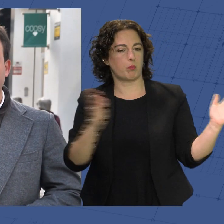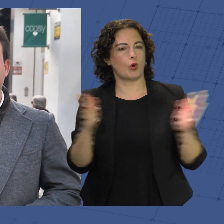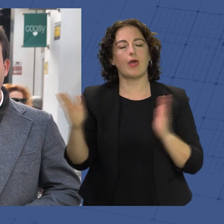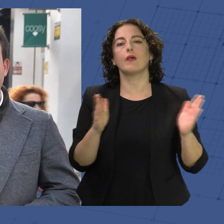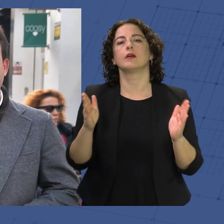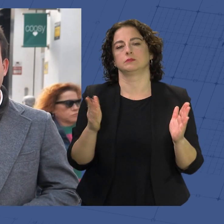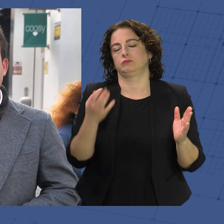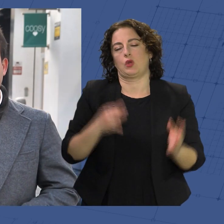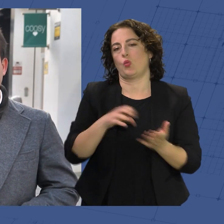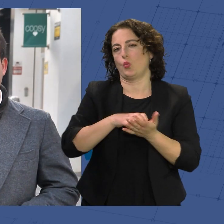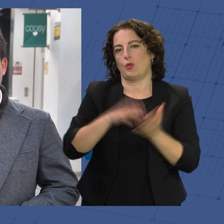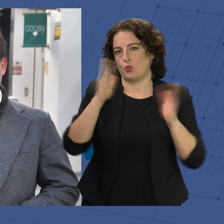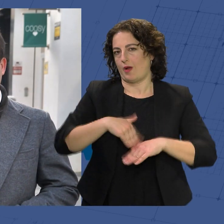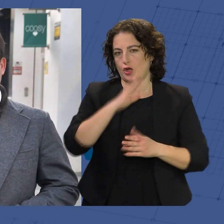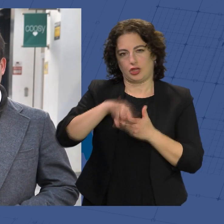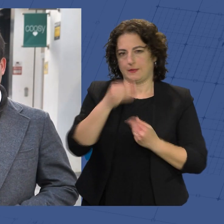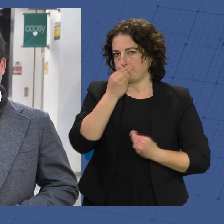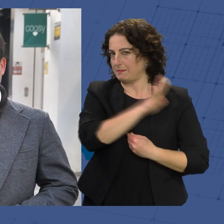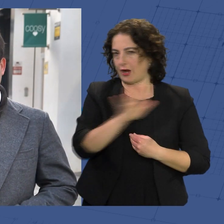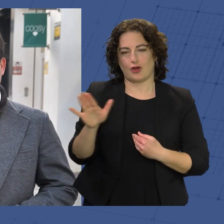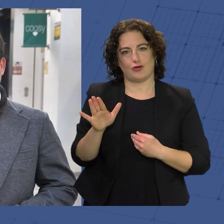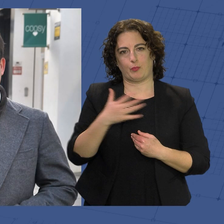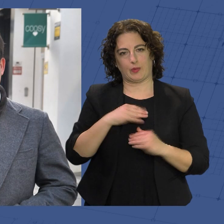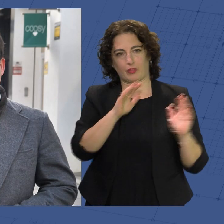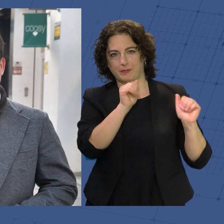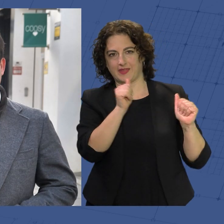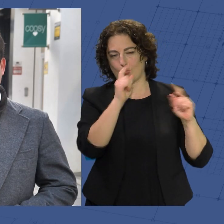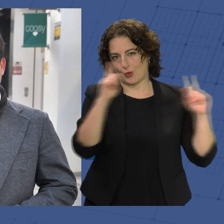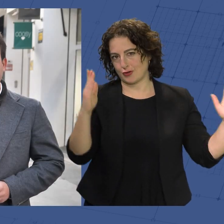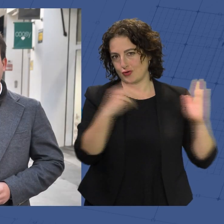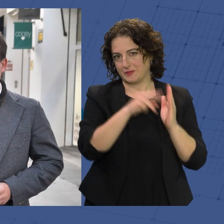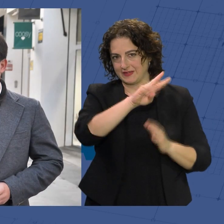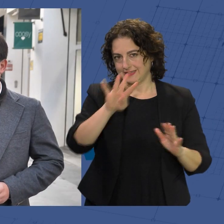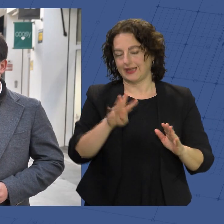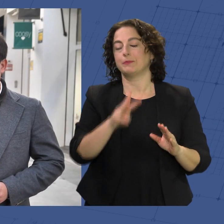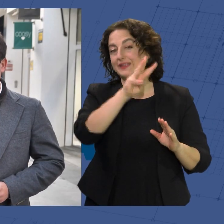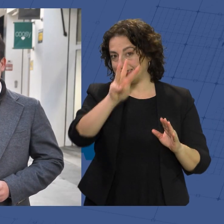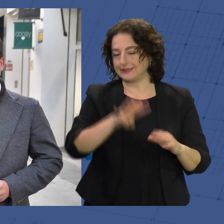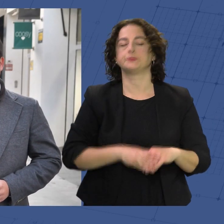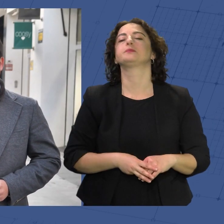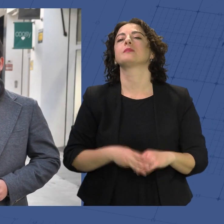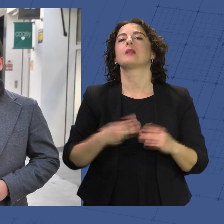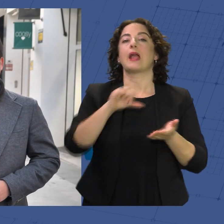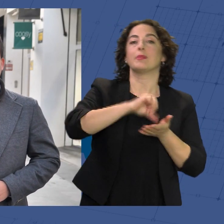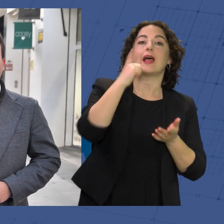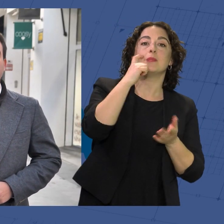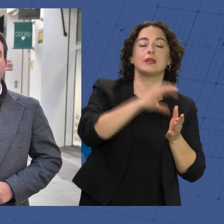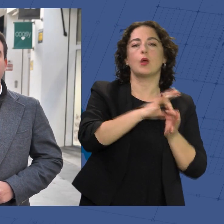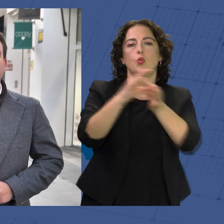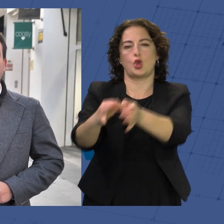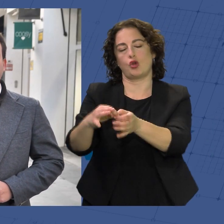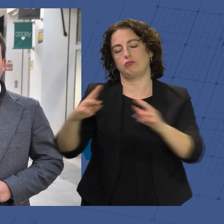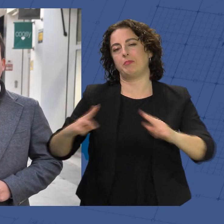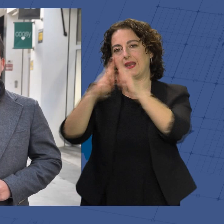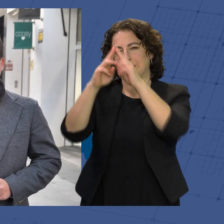que sin duda es una de las mejores noticias con las que podemos despedir el año 2023. Un vuelo que ha unido la capital almeriense con la parisina